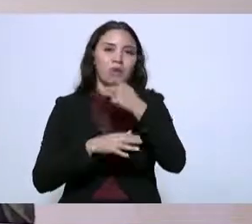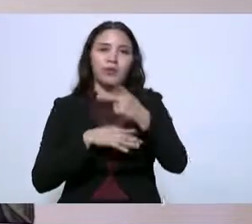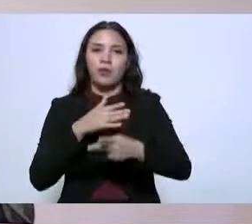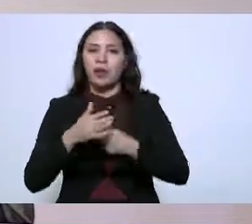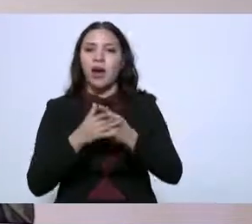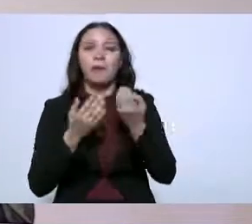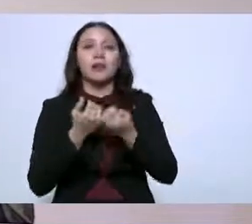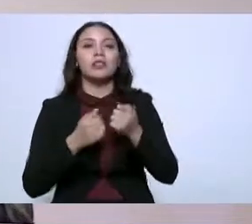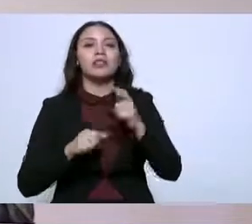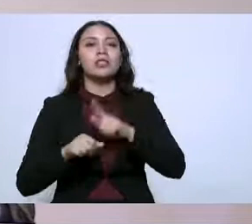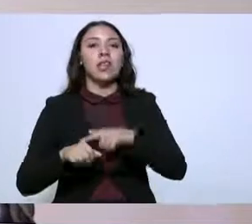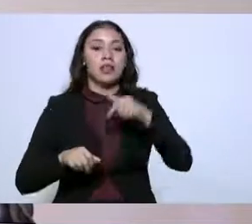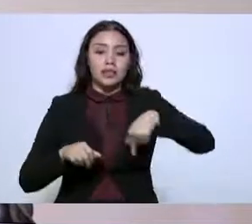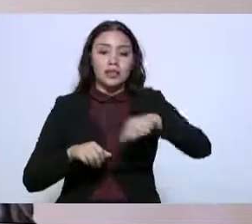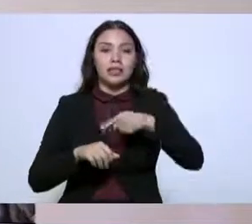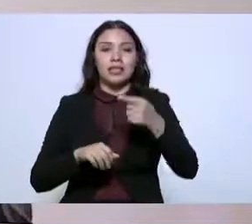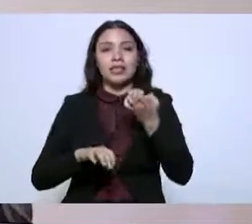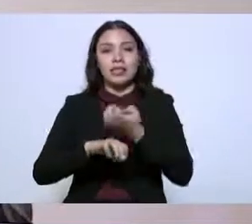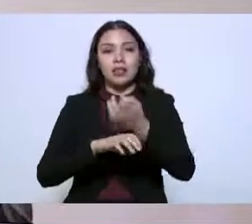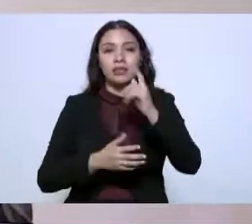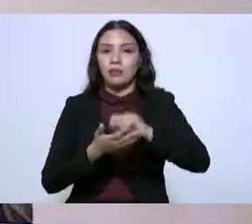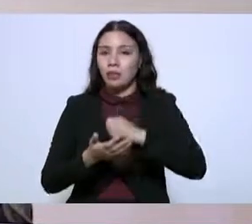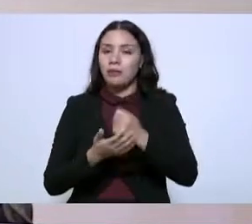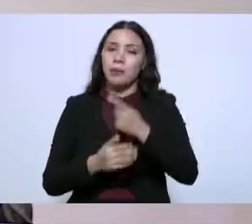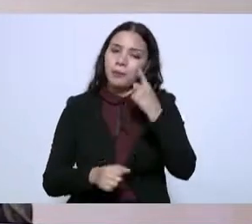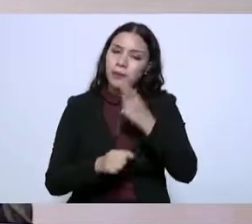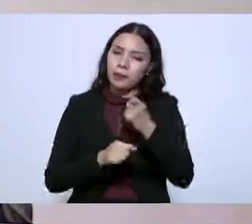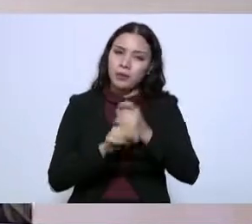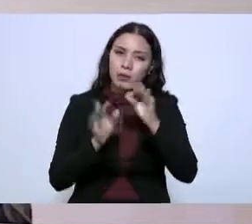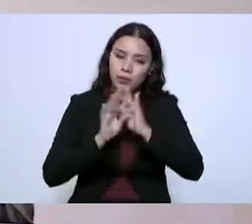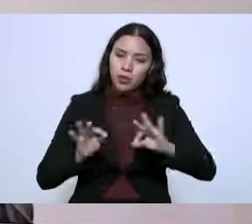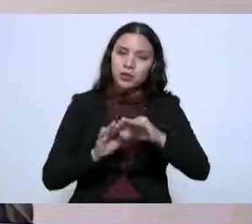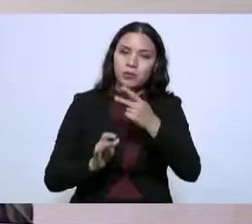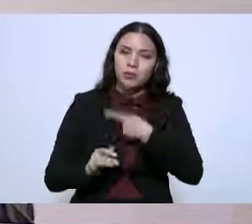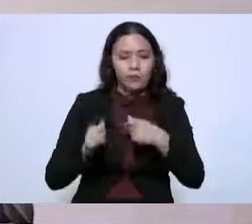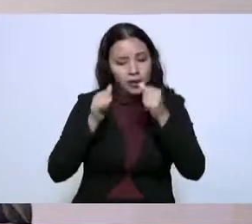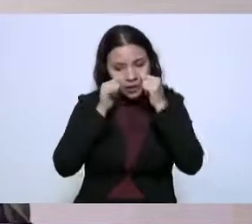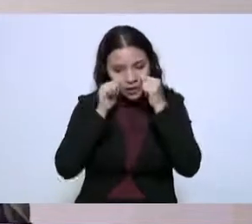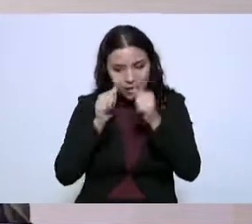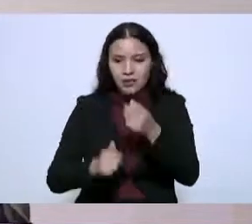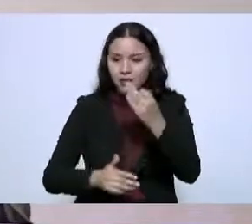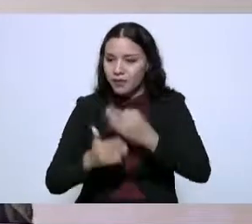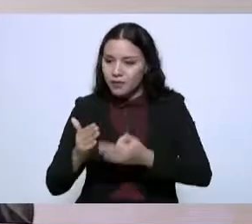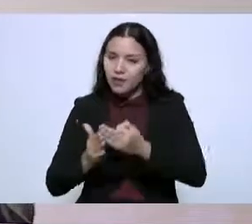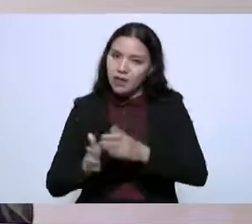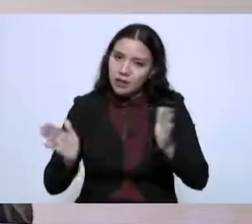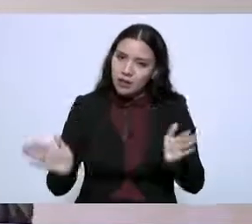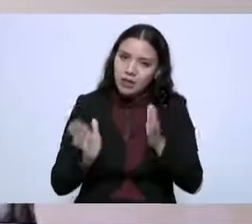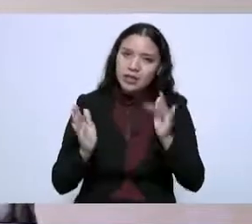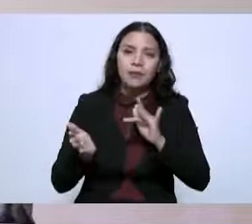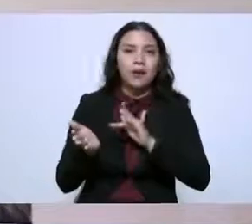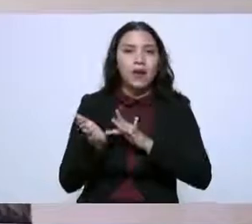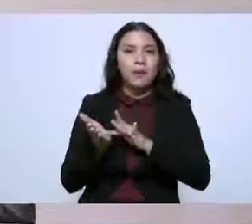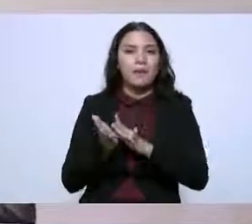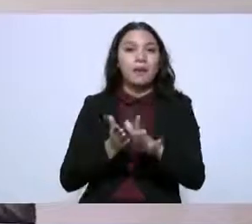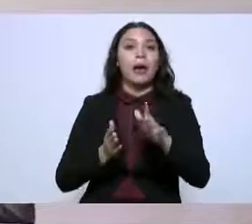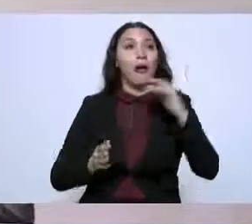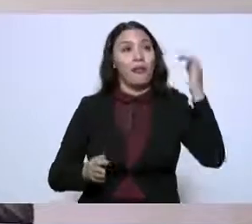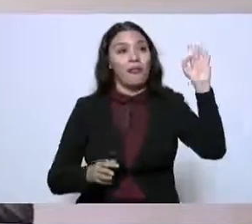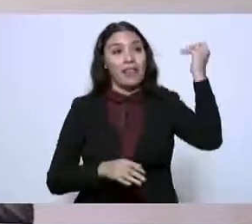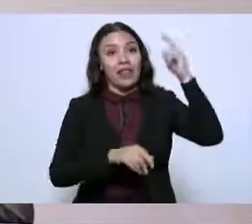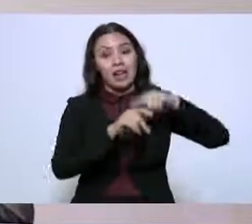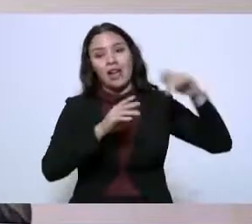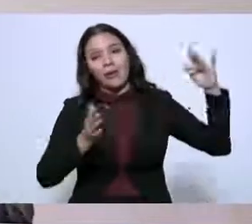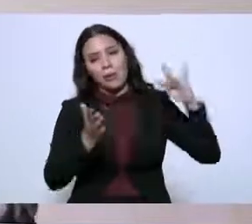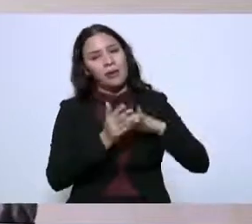administración en el Estado, primero los pobres, para atender a las gentes más necesitadas y fortalecer el apoyo que ya llega por los programas